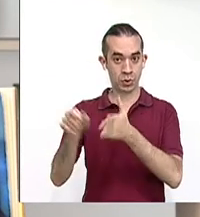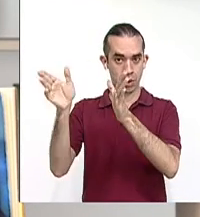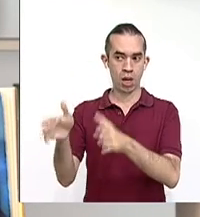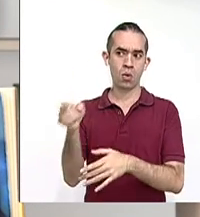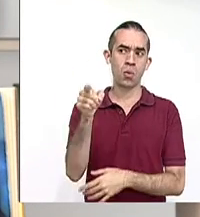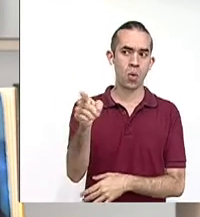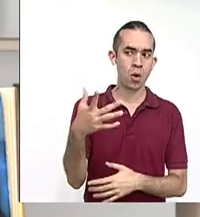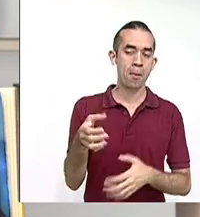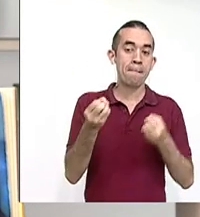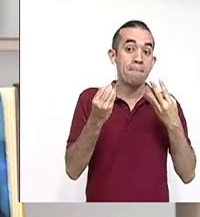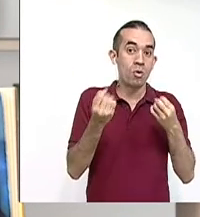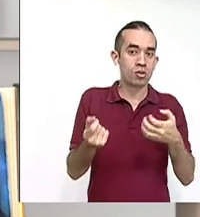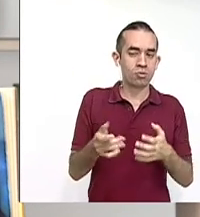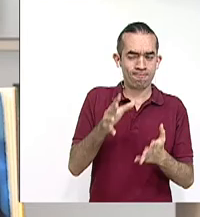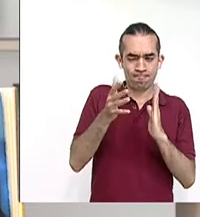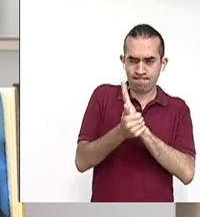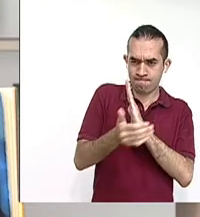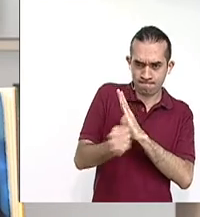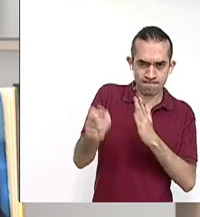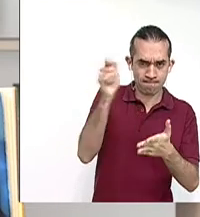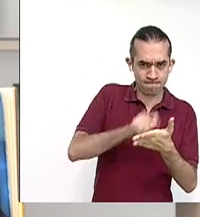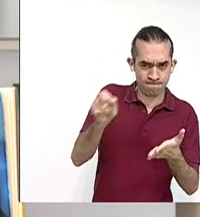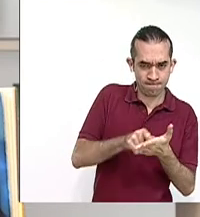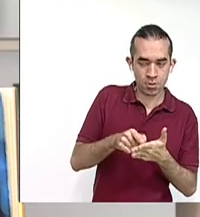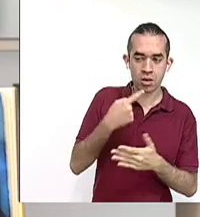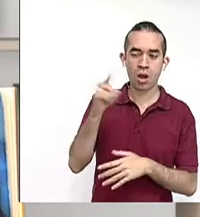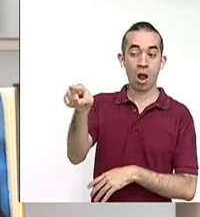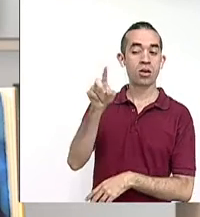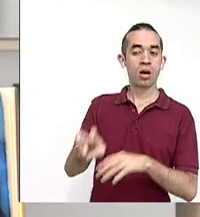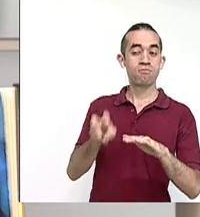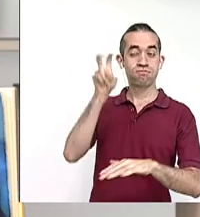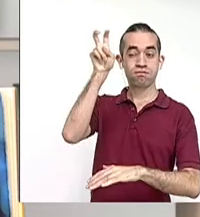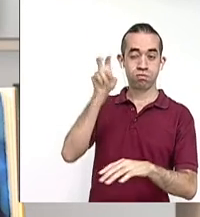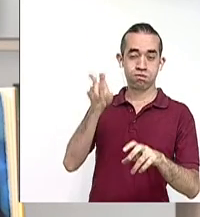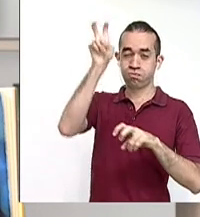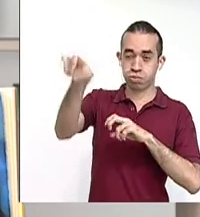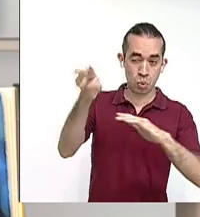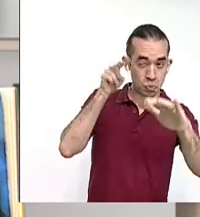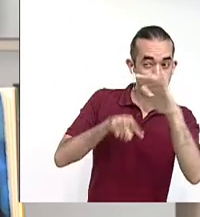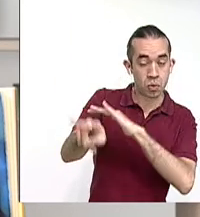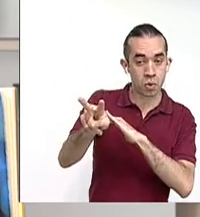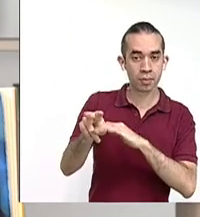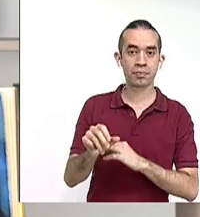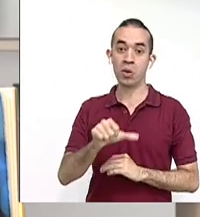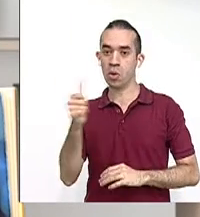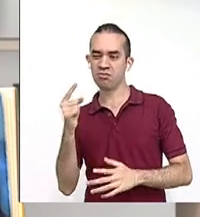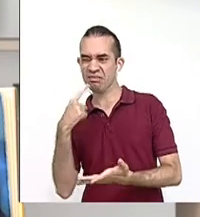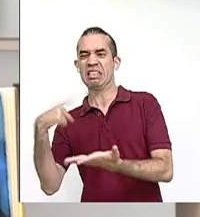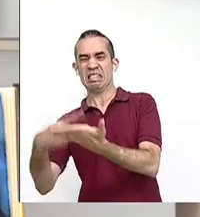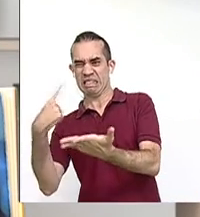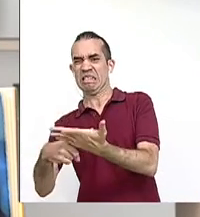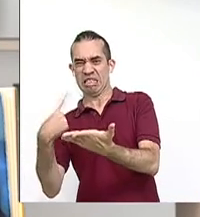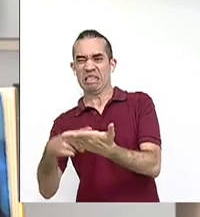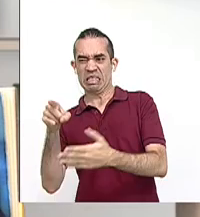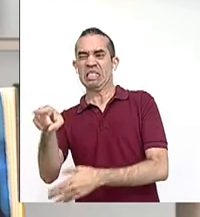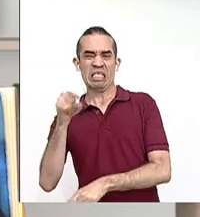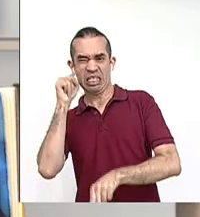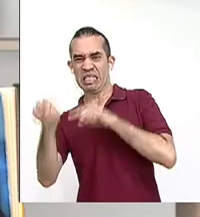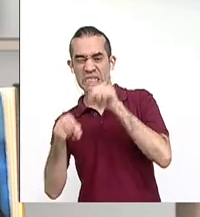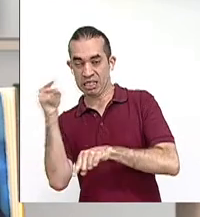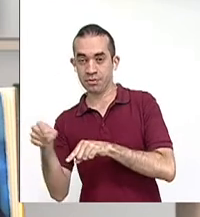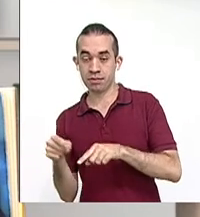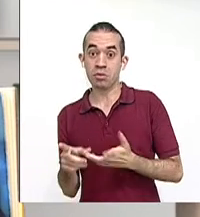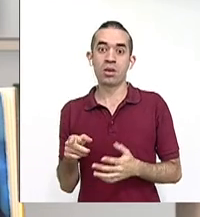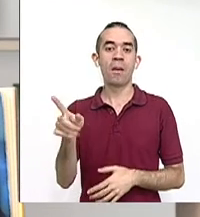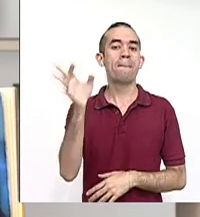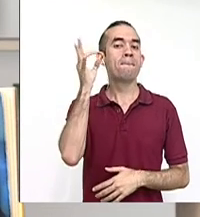fue adelantada a su época. Para otros, una figura controversial independientemente del momento. Una voz femenina